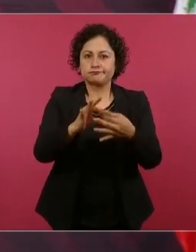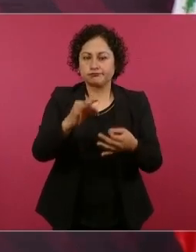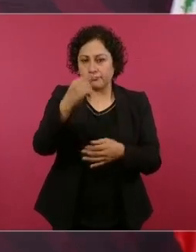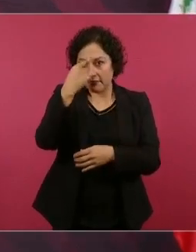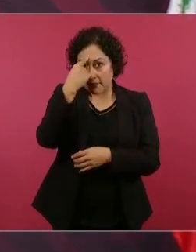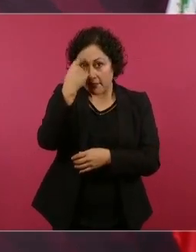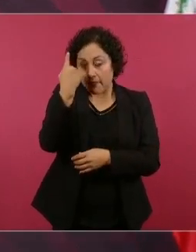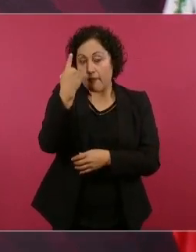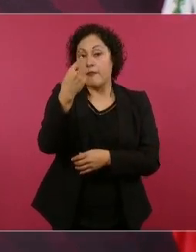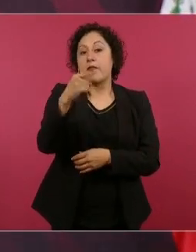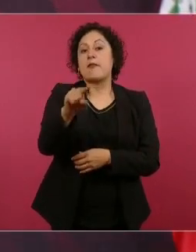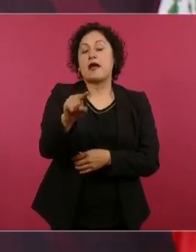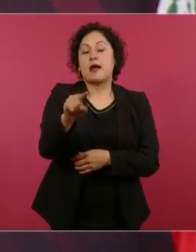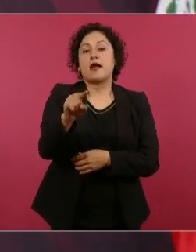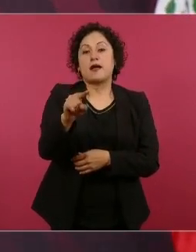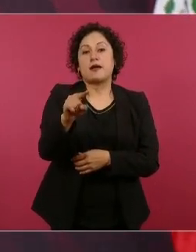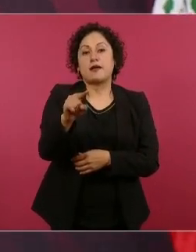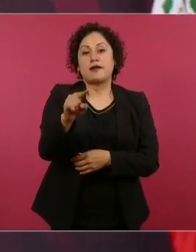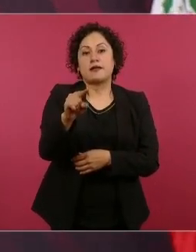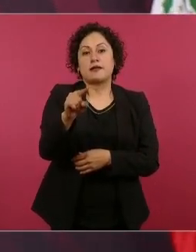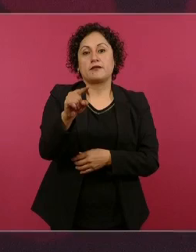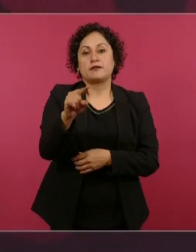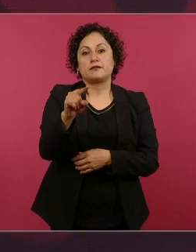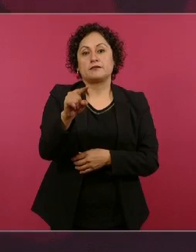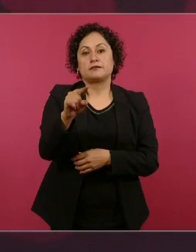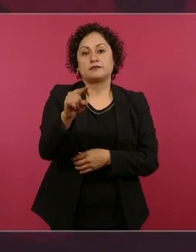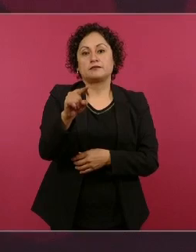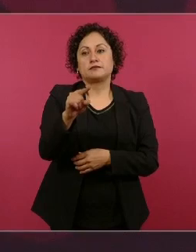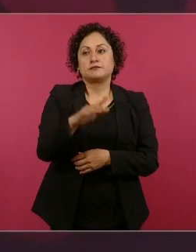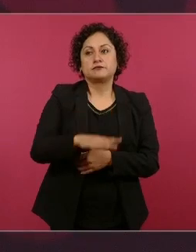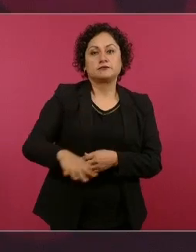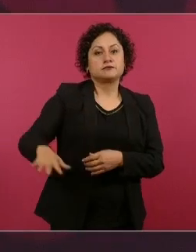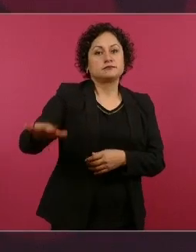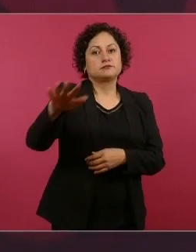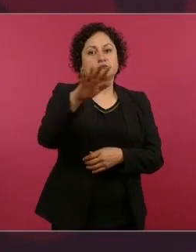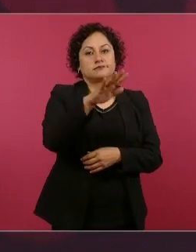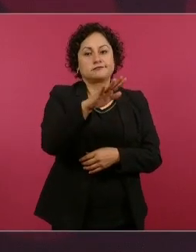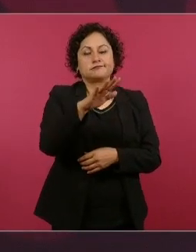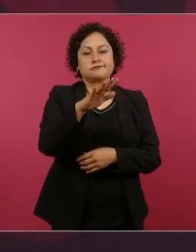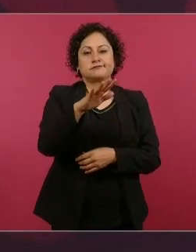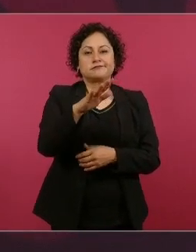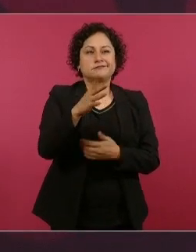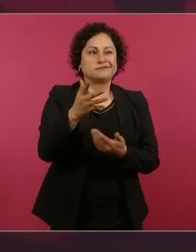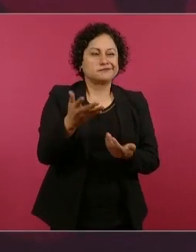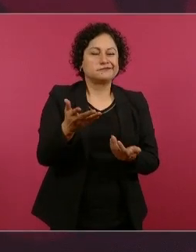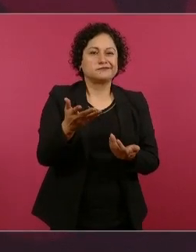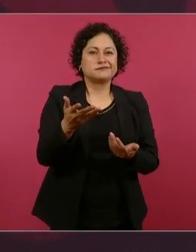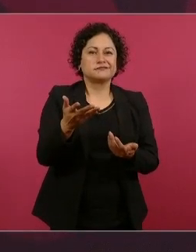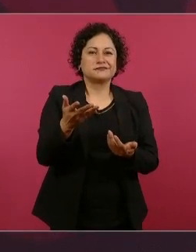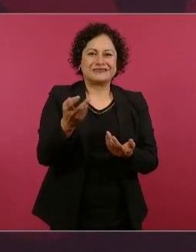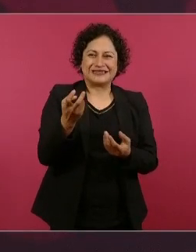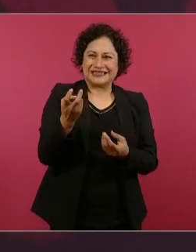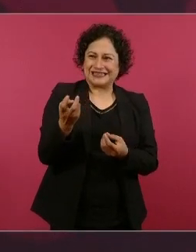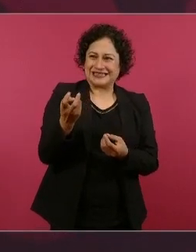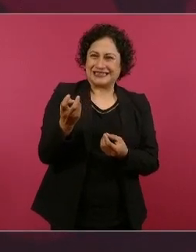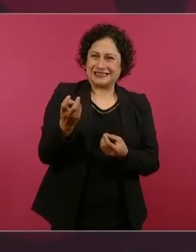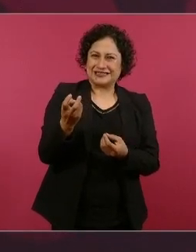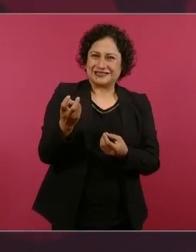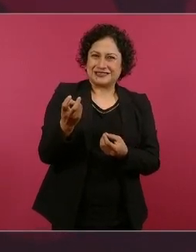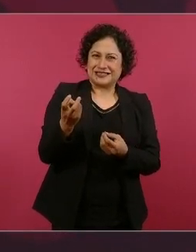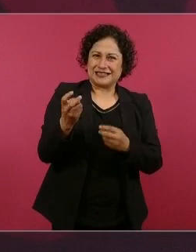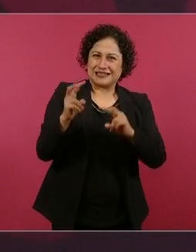cómo se pueden evitar estas